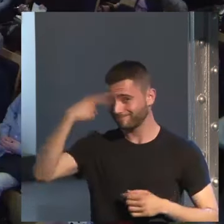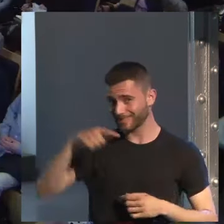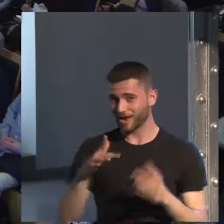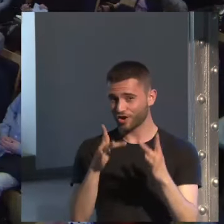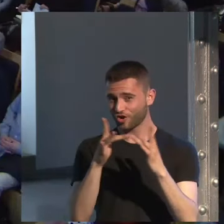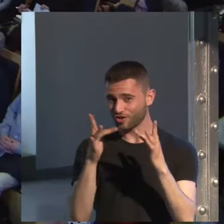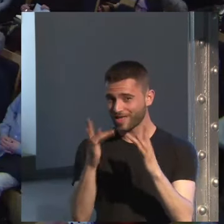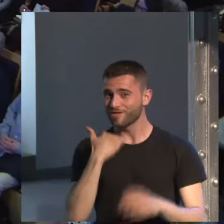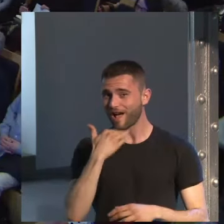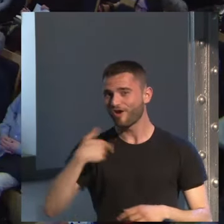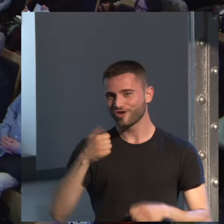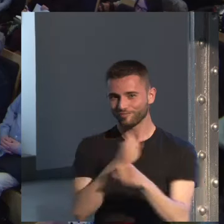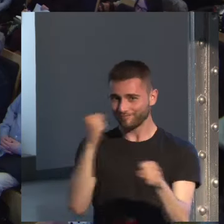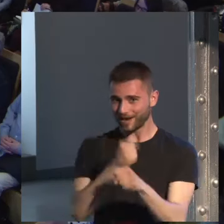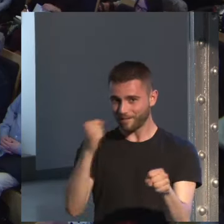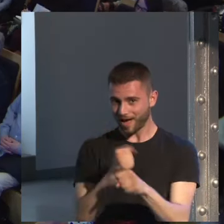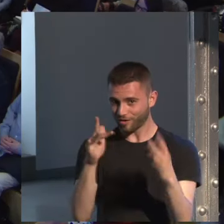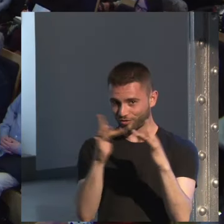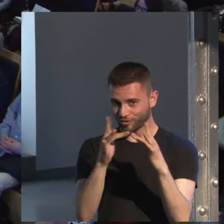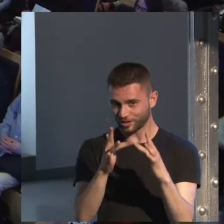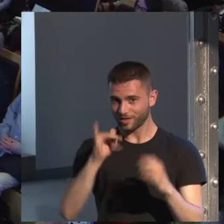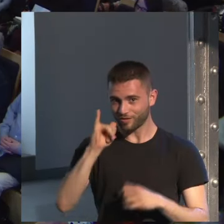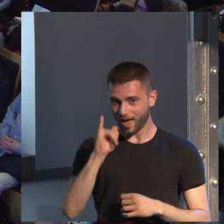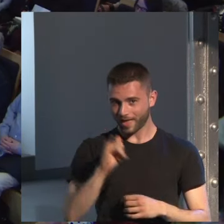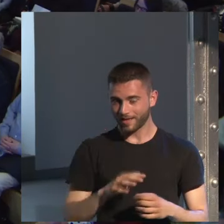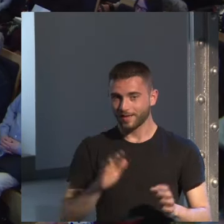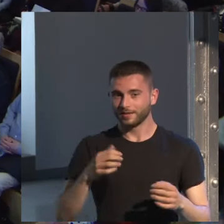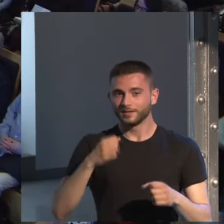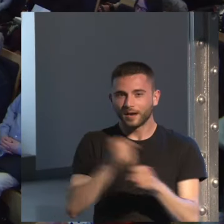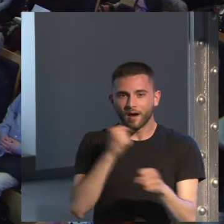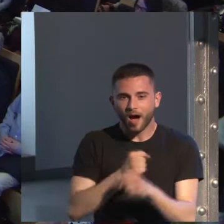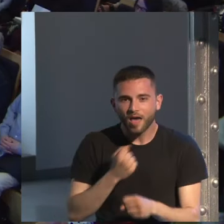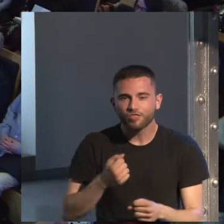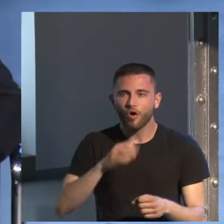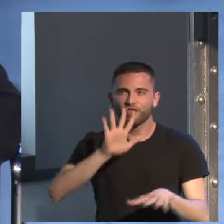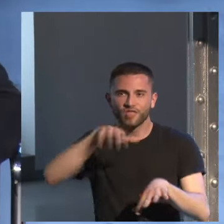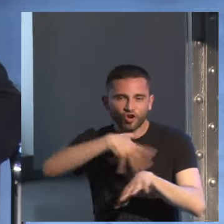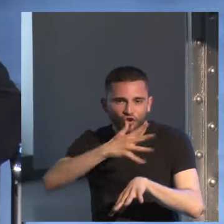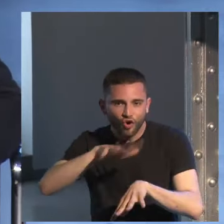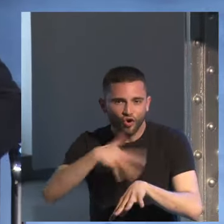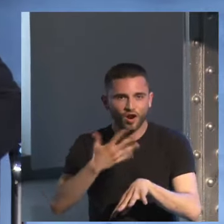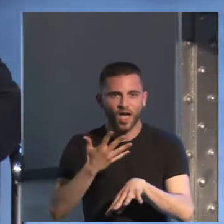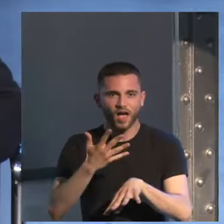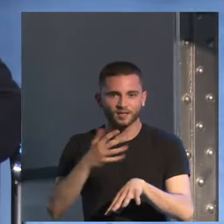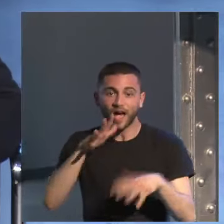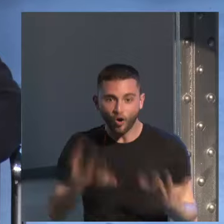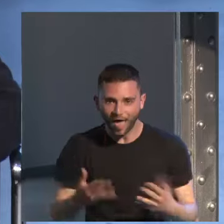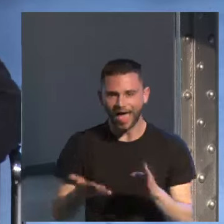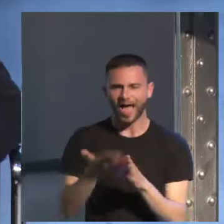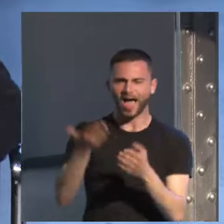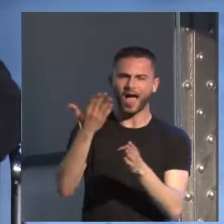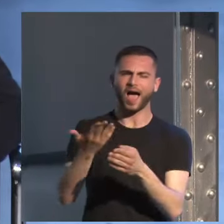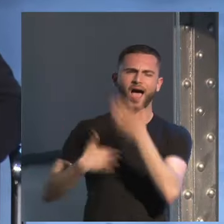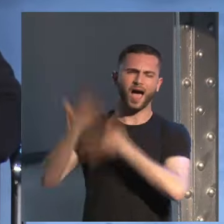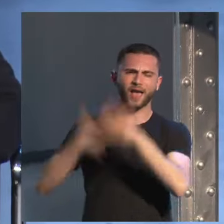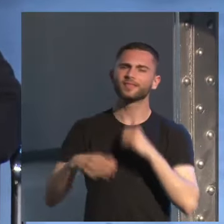algo que estoy trabajando durante cinco, antes eran más horas, ahora con cinco voy, que chuto.